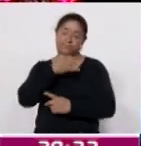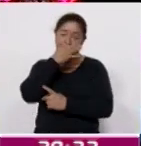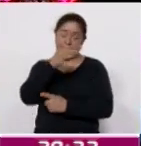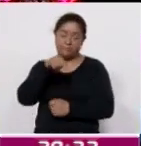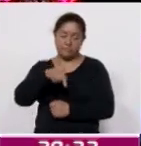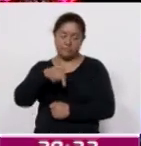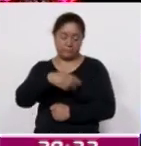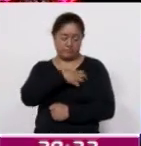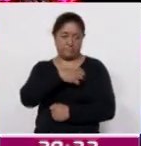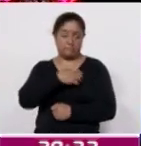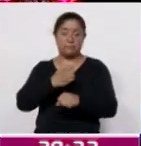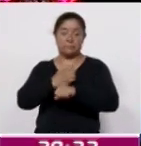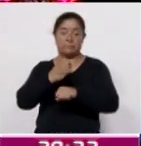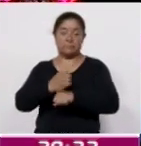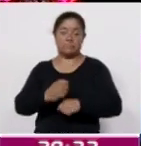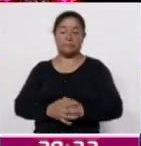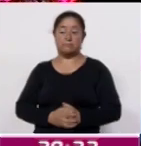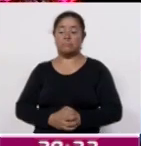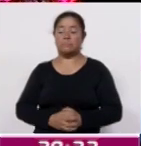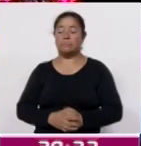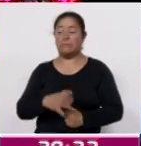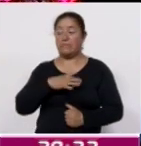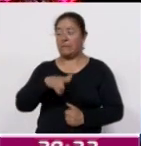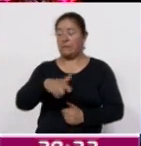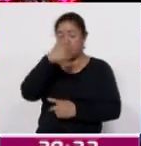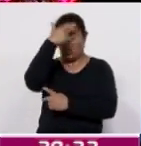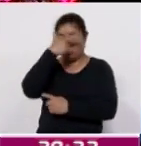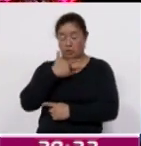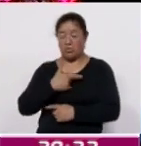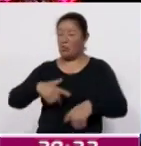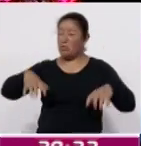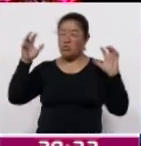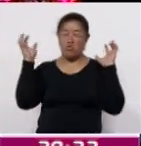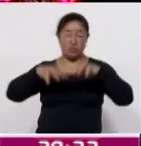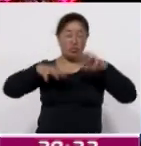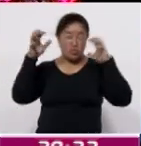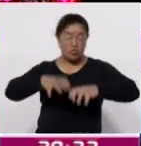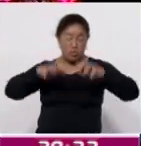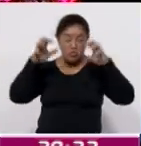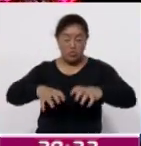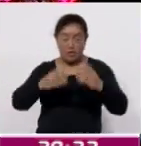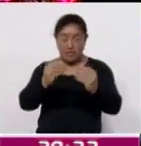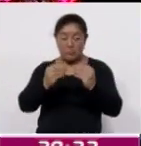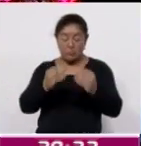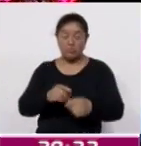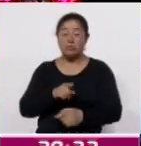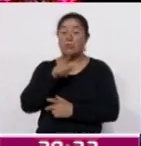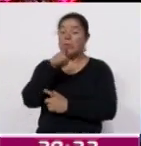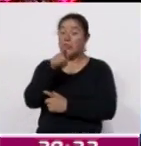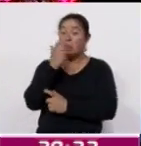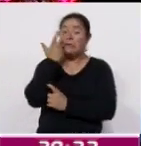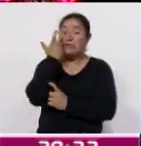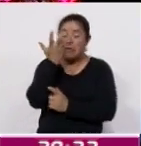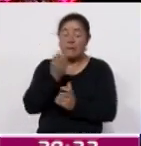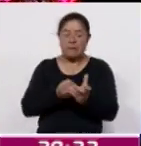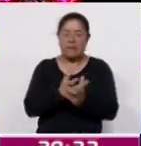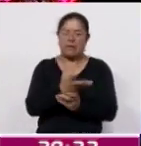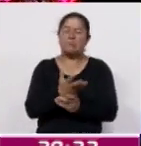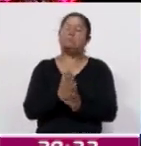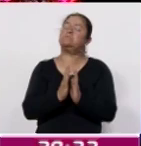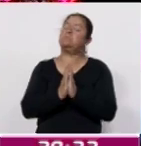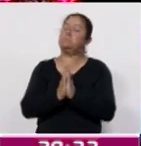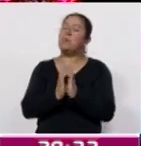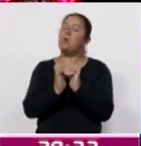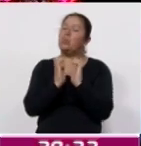del Estado, pues bueno, hay una noche muy lluviosa, así que si usted pretende salir, tome muchas